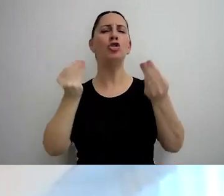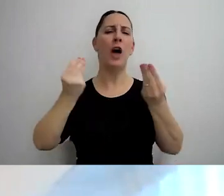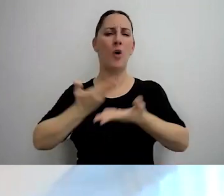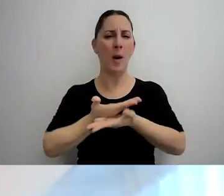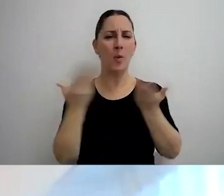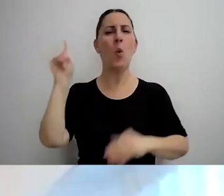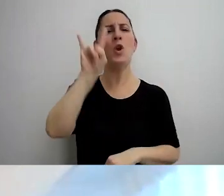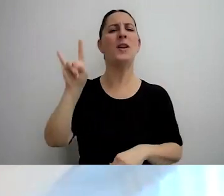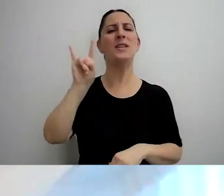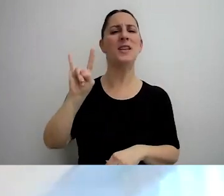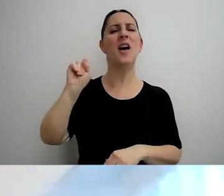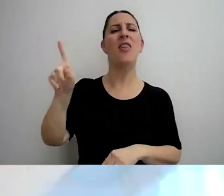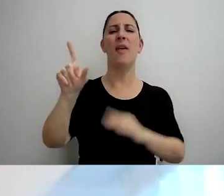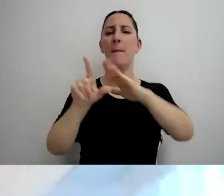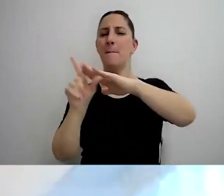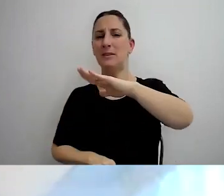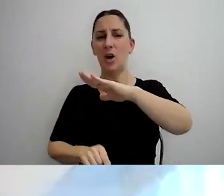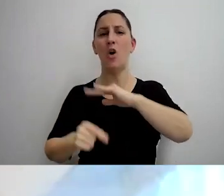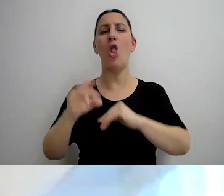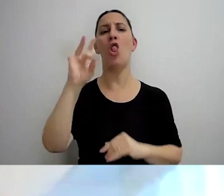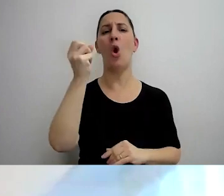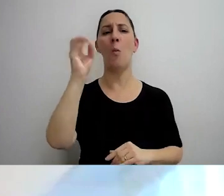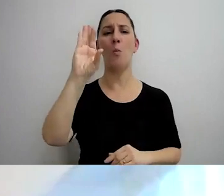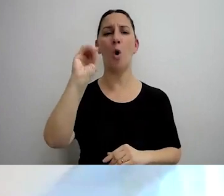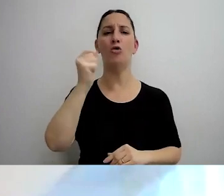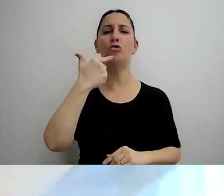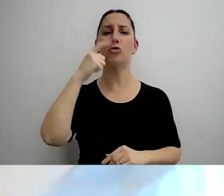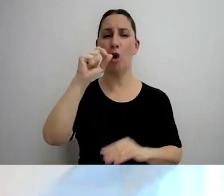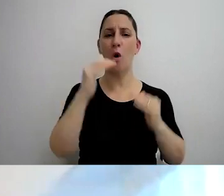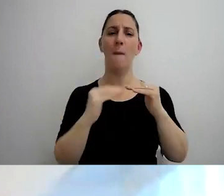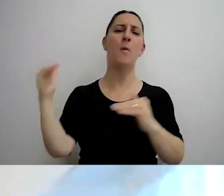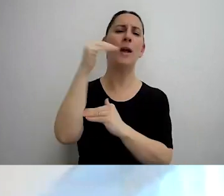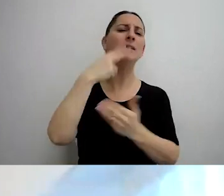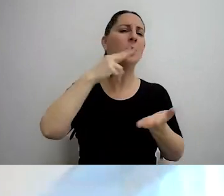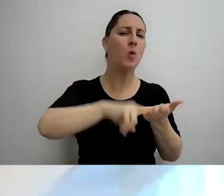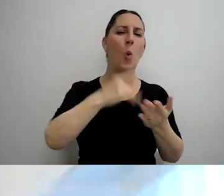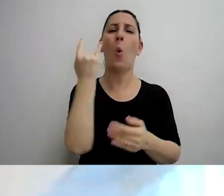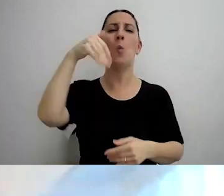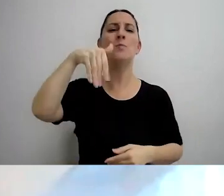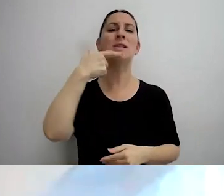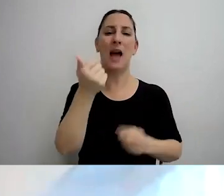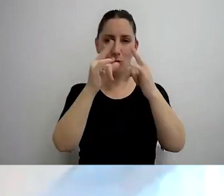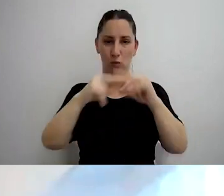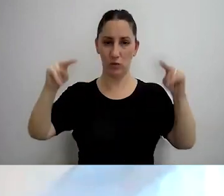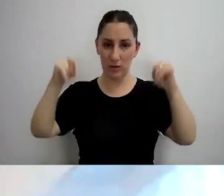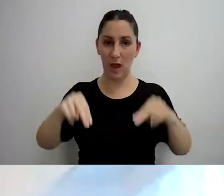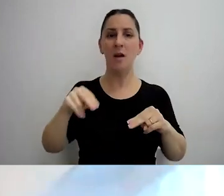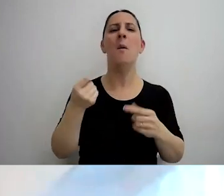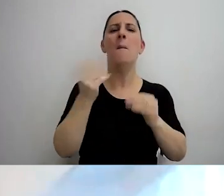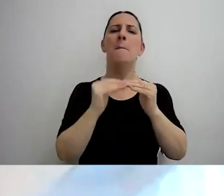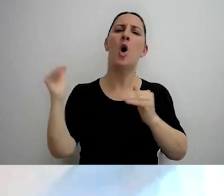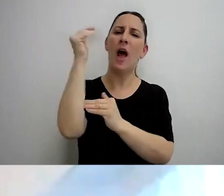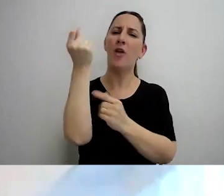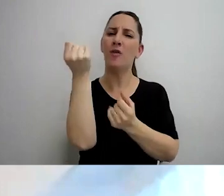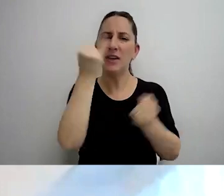de la Universidad Nacional de la Patagonia de San Juan Bosco, posgrado en tributación de la UMSA, y posgrado en finanzas y derecho